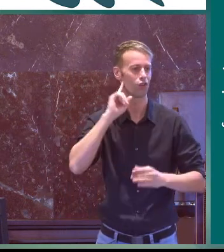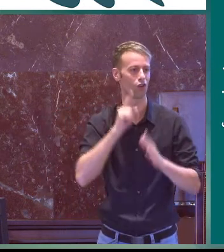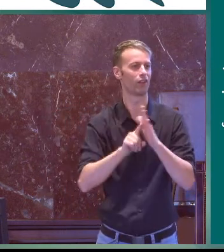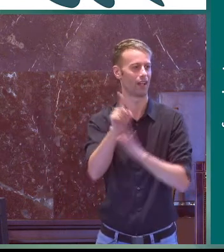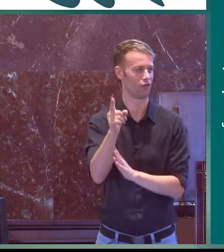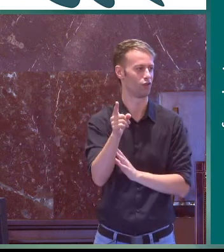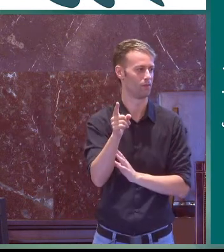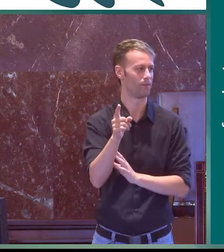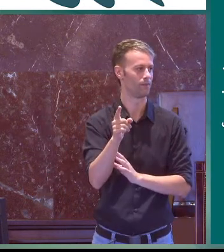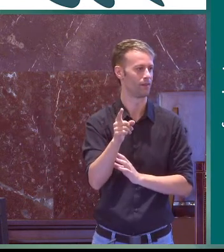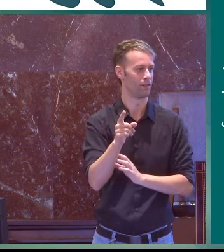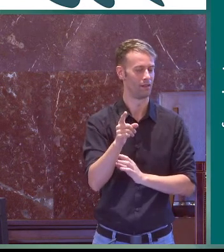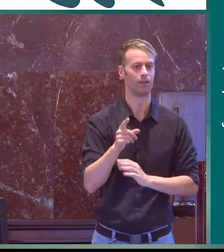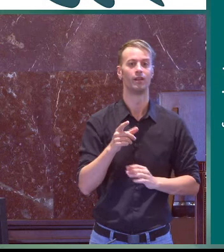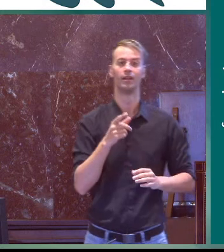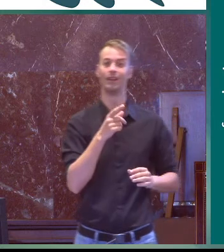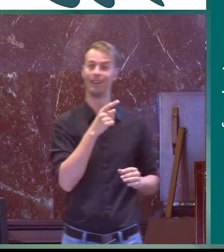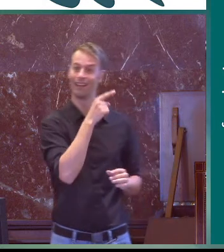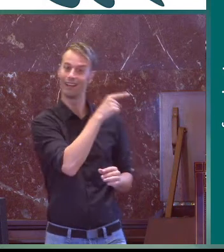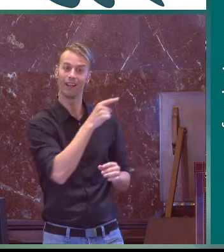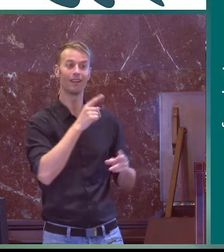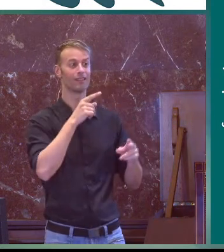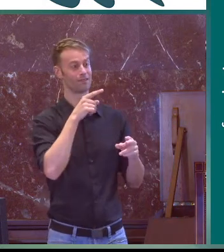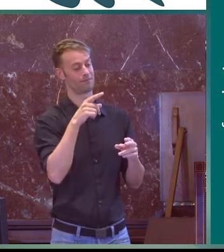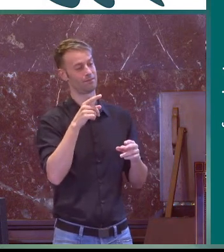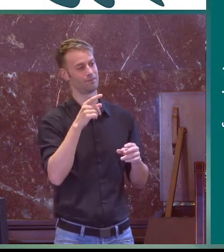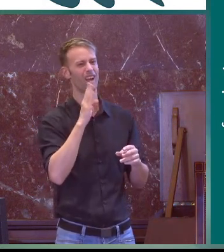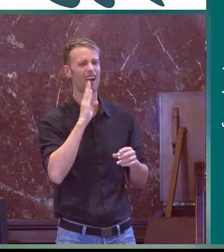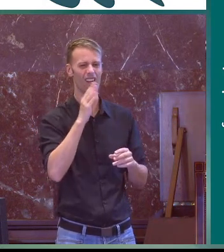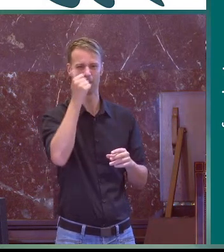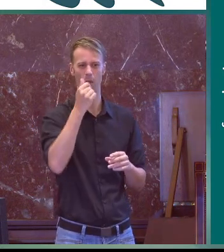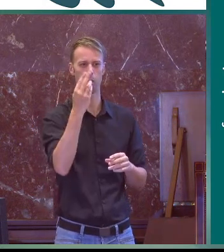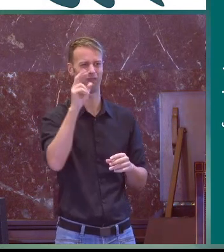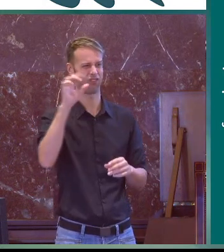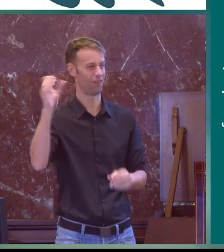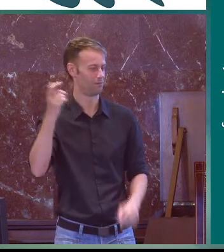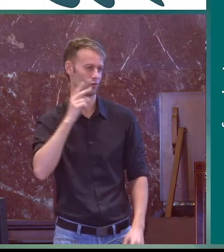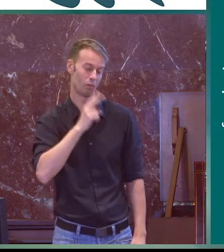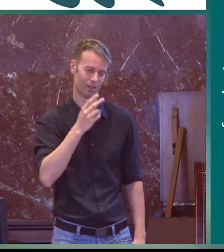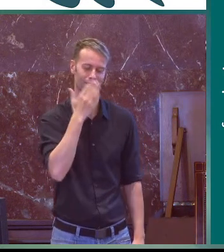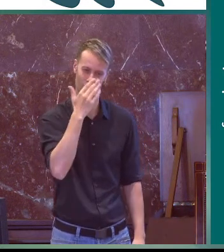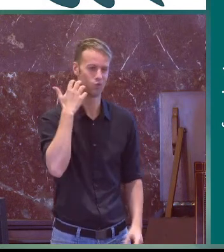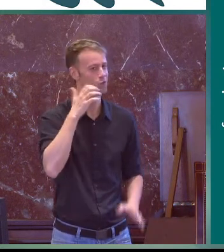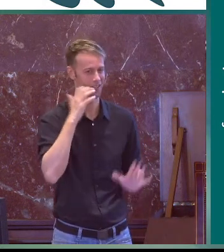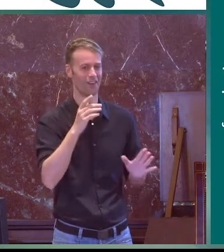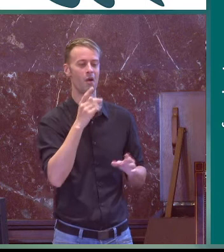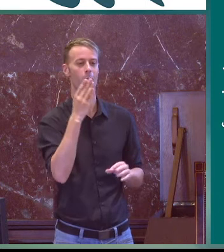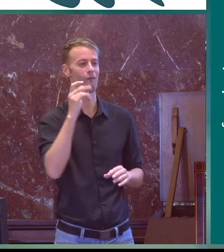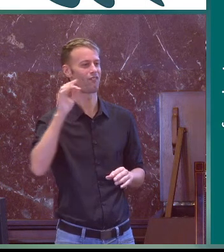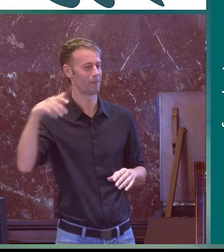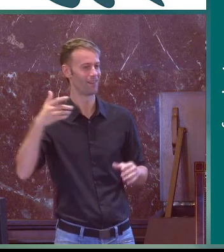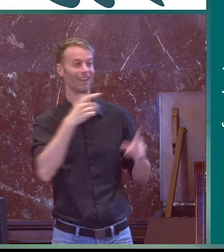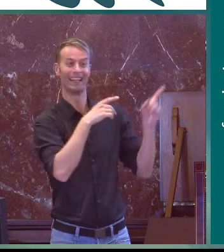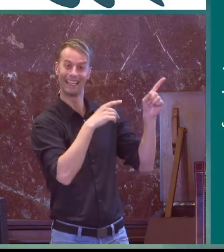a la administración pública también tiene influencia con lo cual de ida o de vuelta tiene influencia en el niño el nombre de